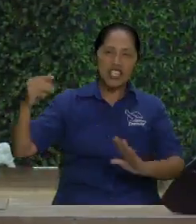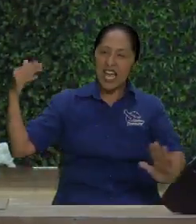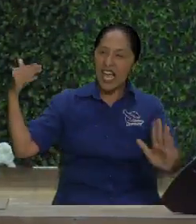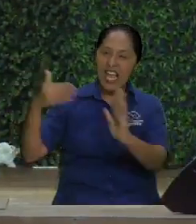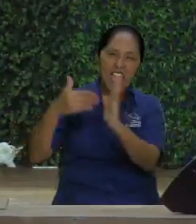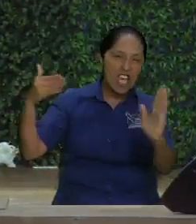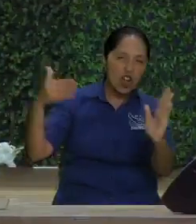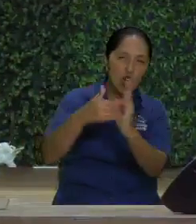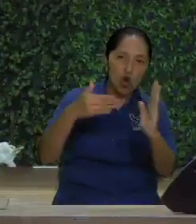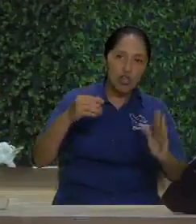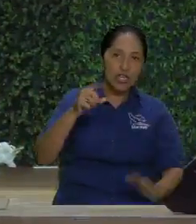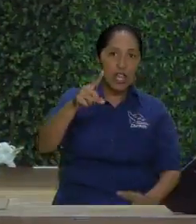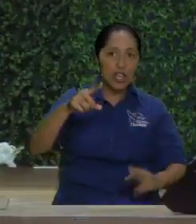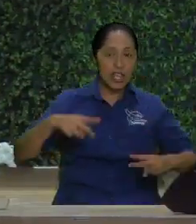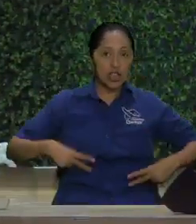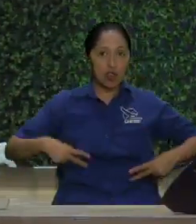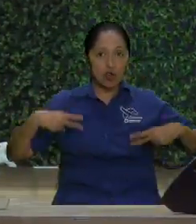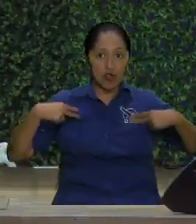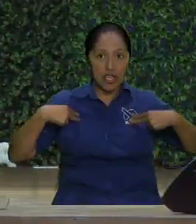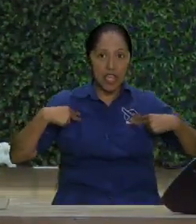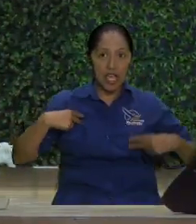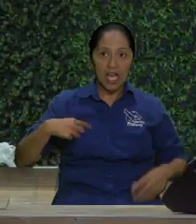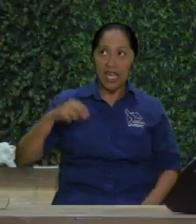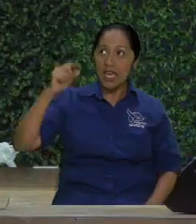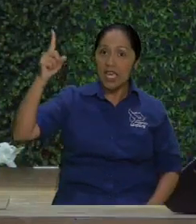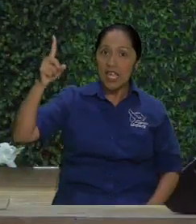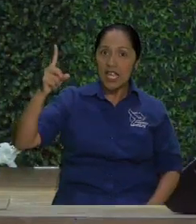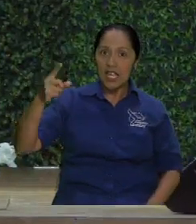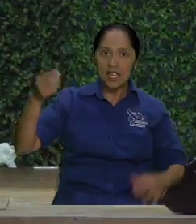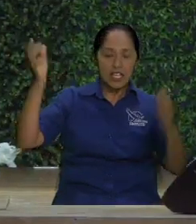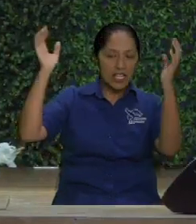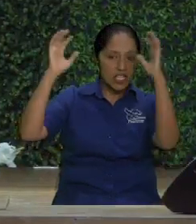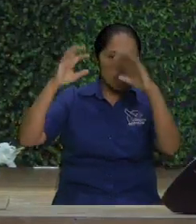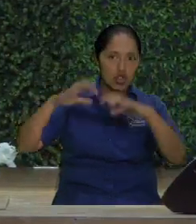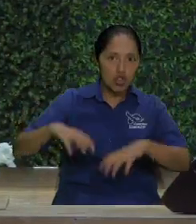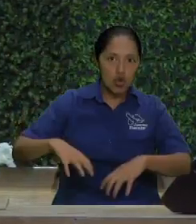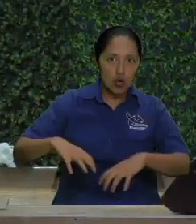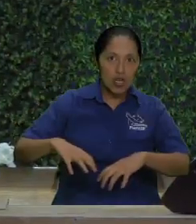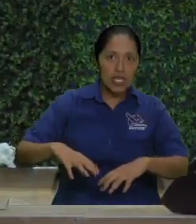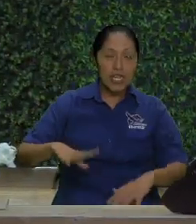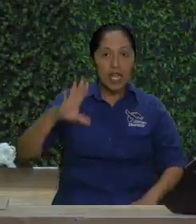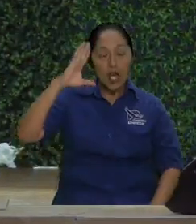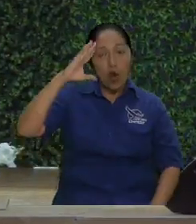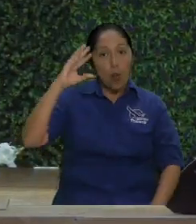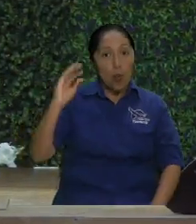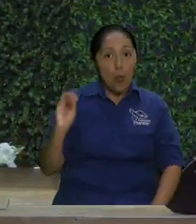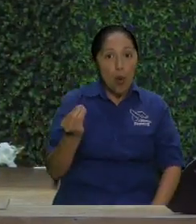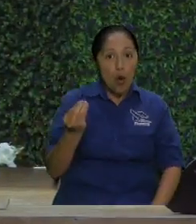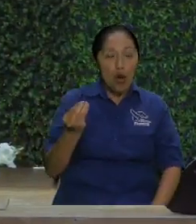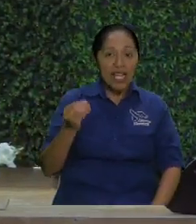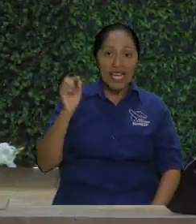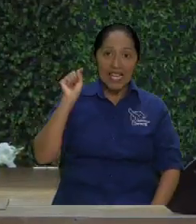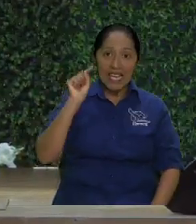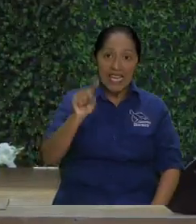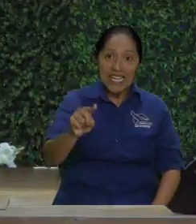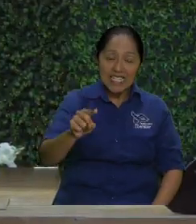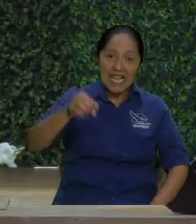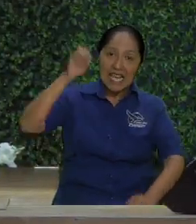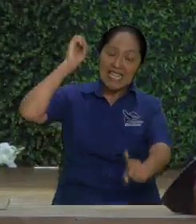levante contra ti por causa tuya va a caer y al final dice porque esta es la herencia de los que me